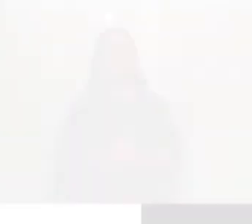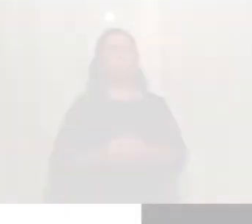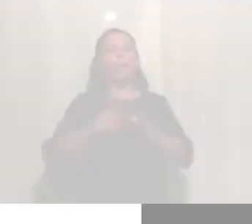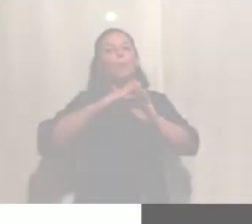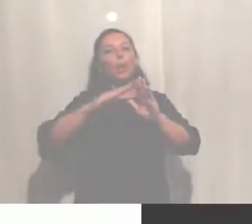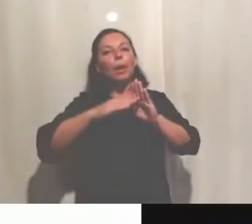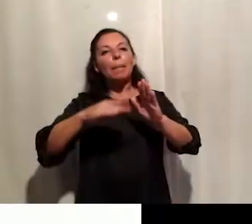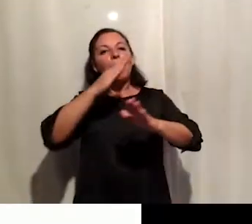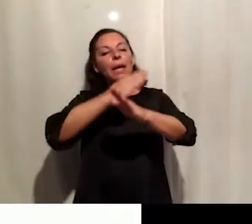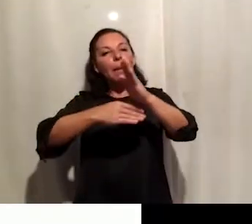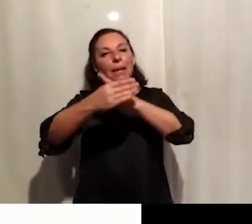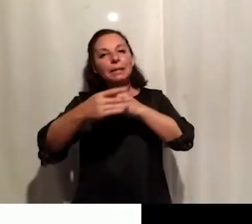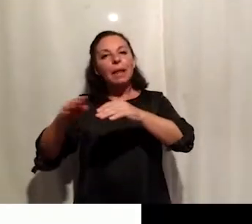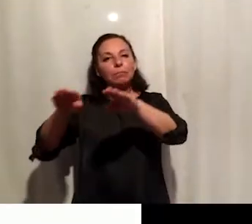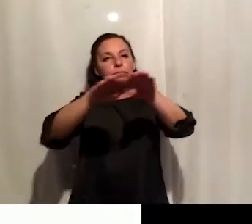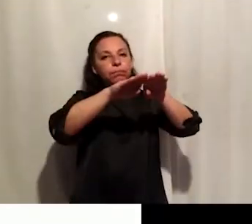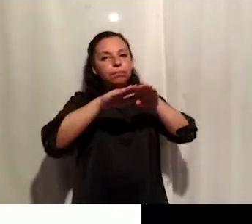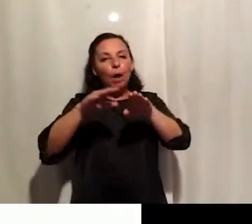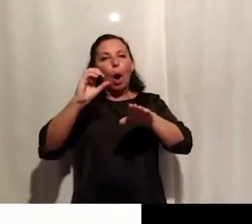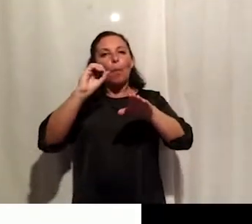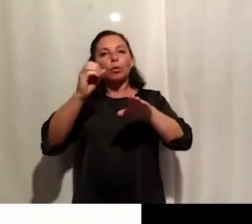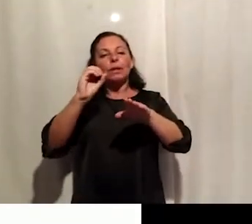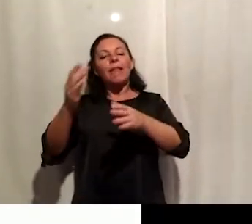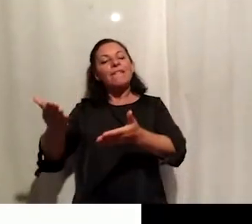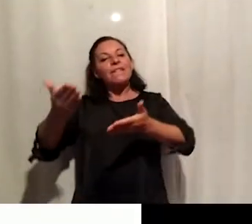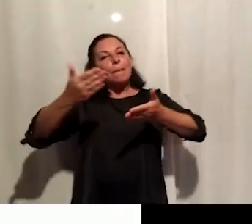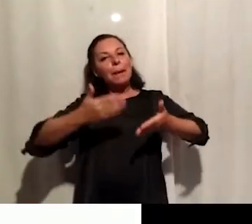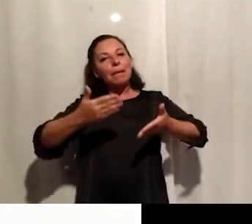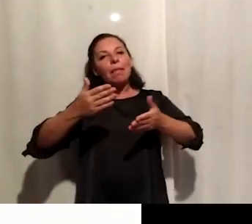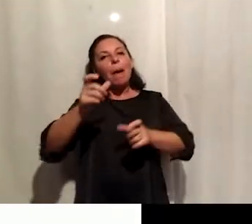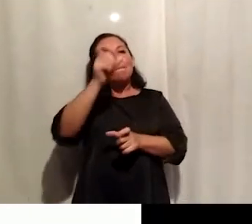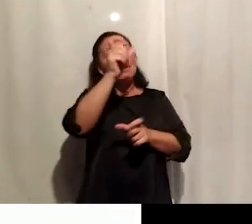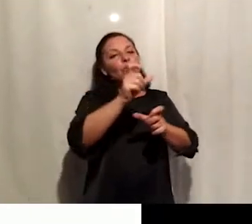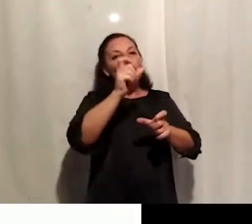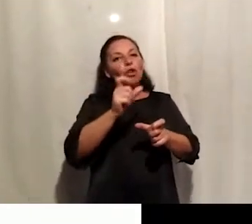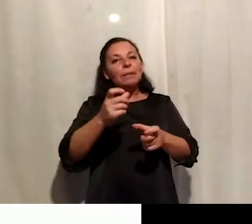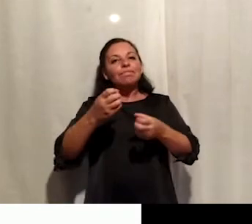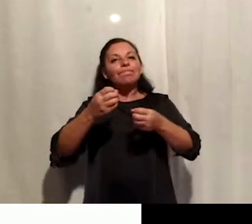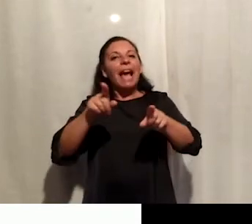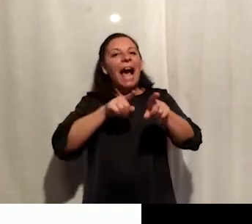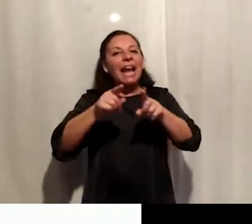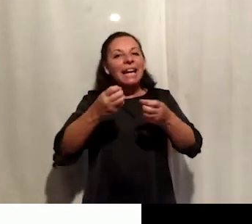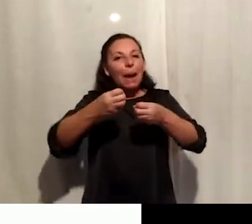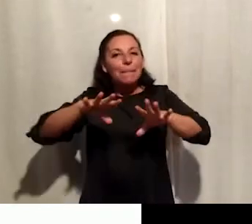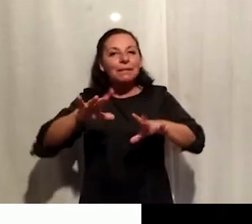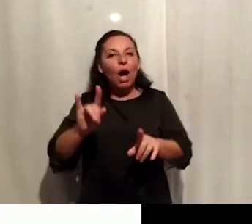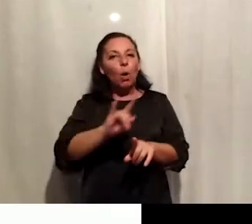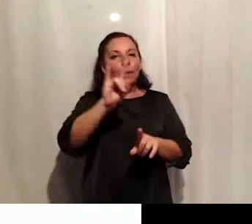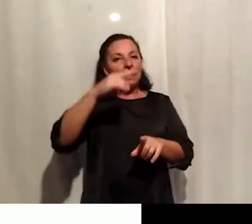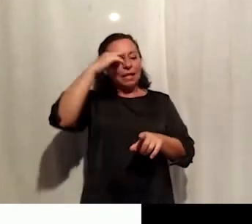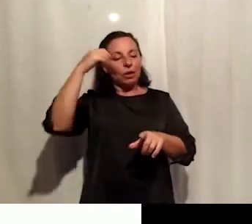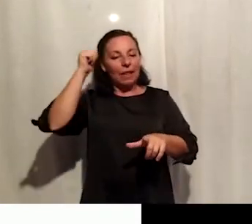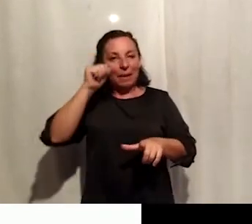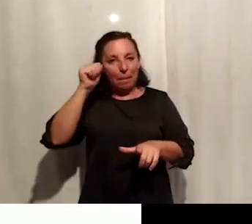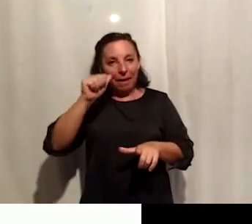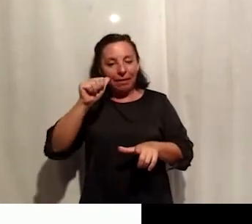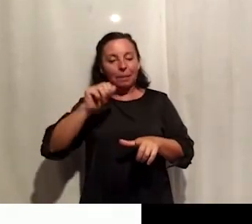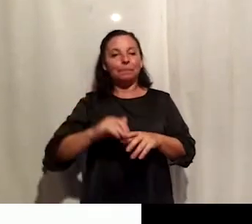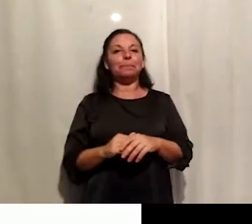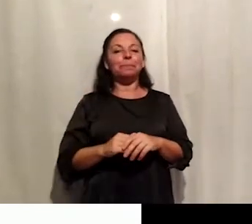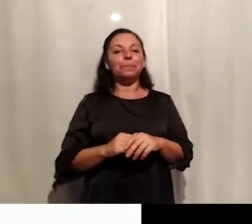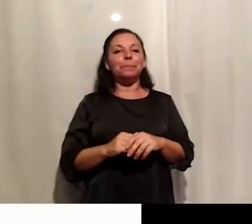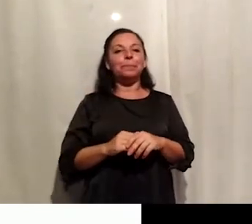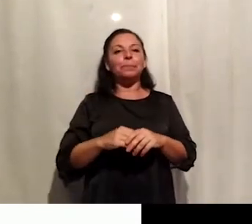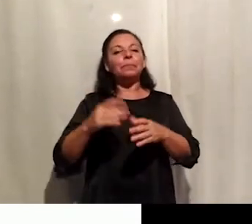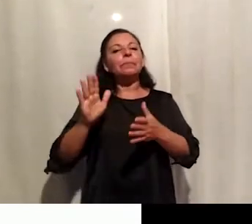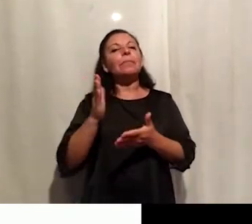El programa de discapacidad y equiparación de oportunidades les da la bienvenida a aquellos aspirantes que deseen iniciar una carrera en nuestra Universidad Nacional